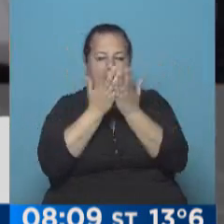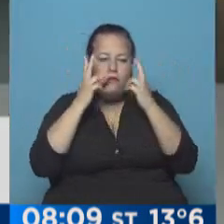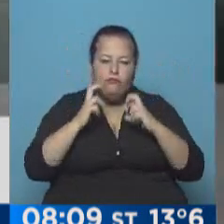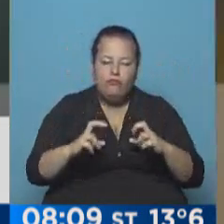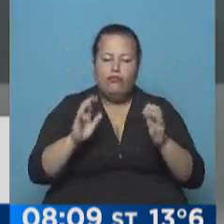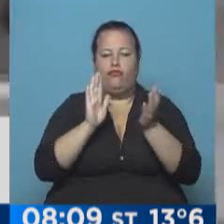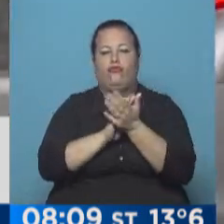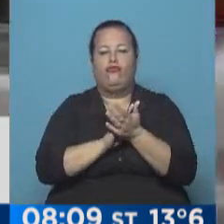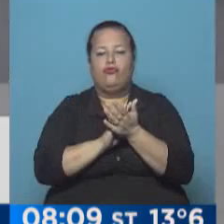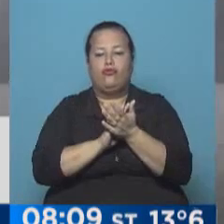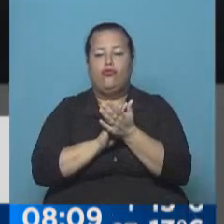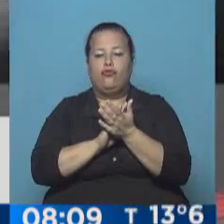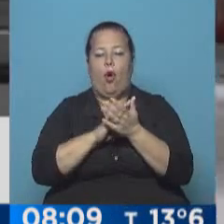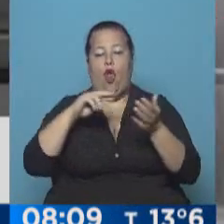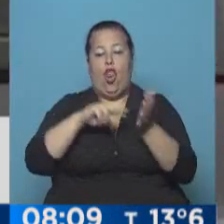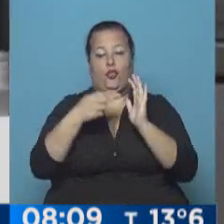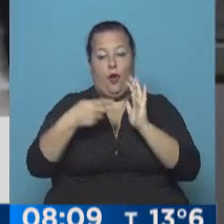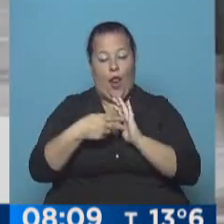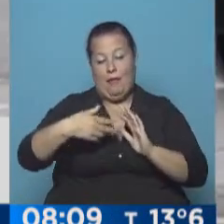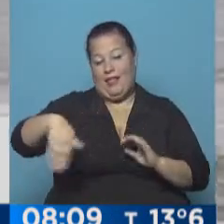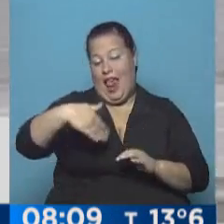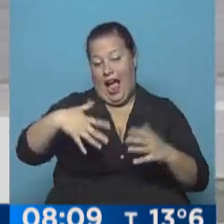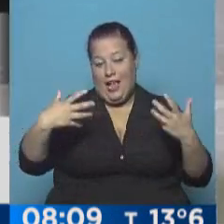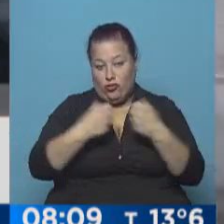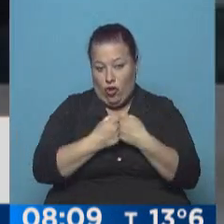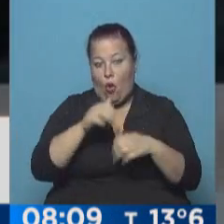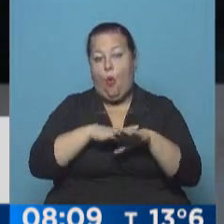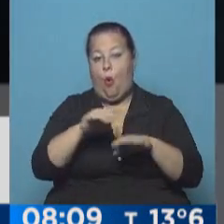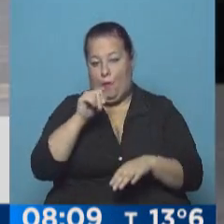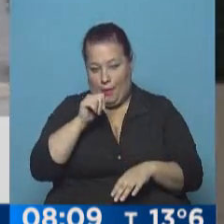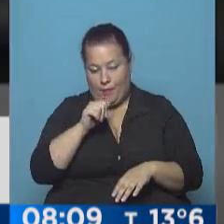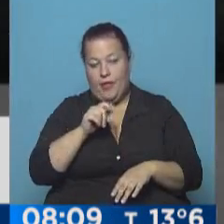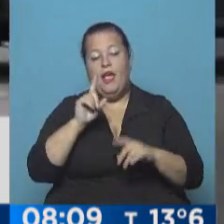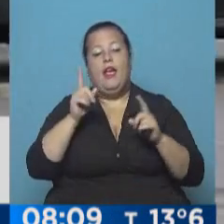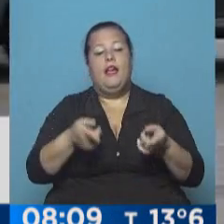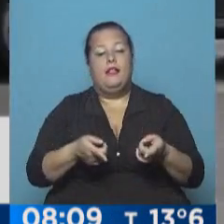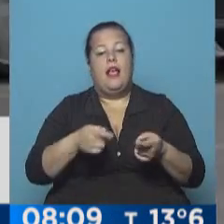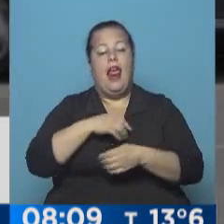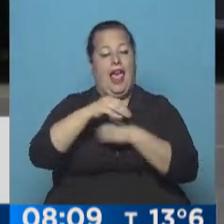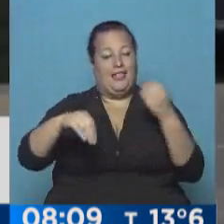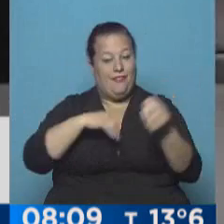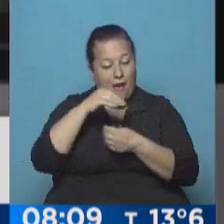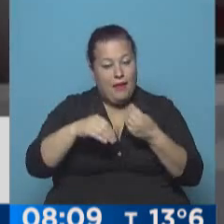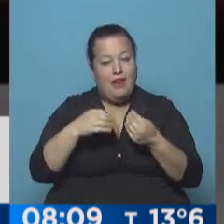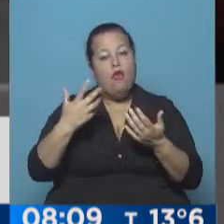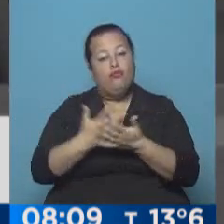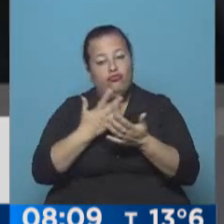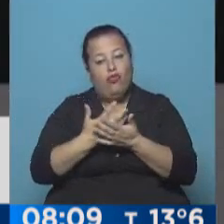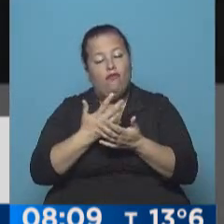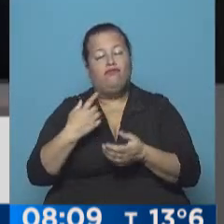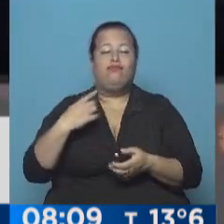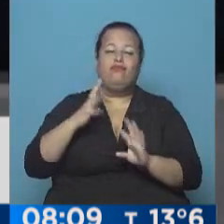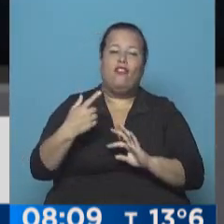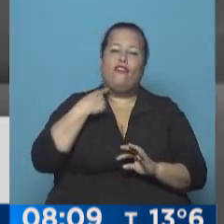sobre los incidentes de tránsito provocados por el alcohol y las familias que son víctimas de